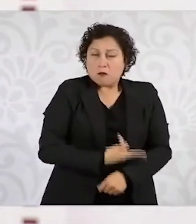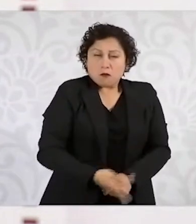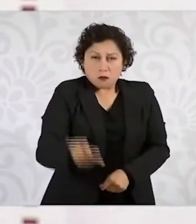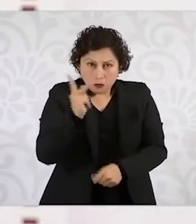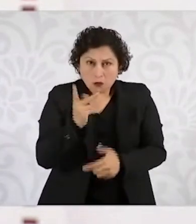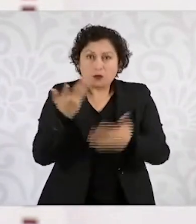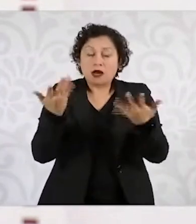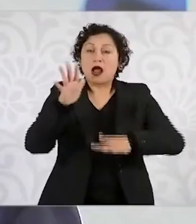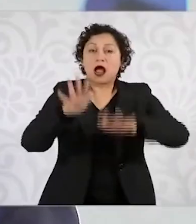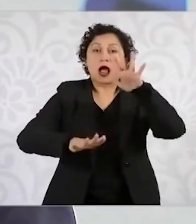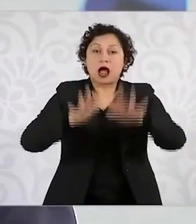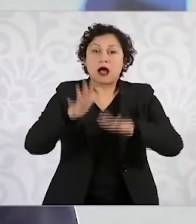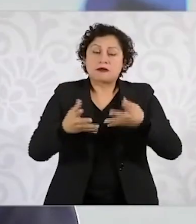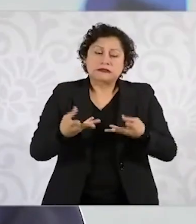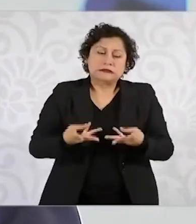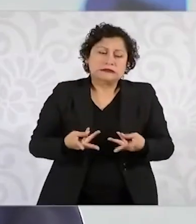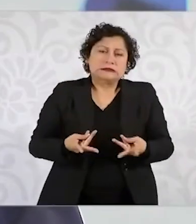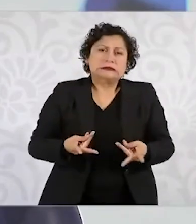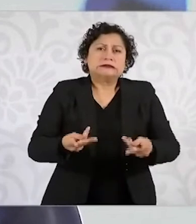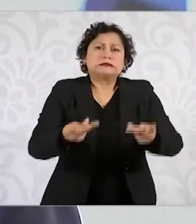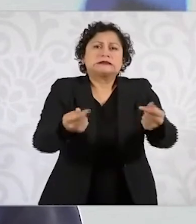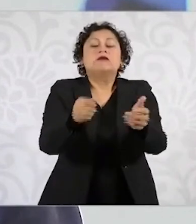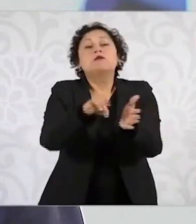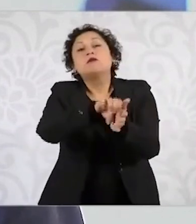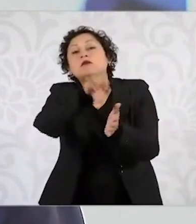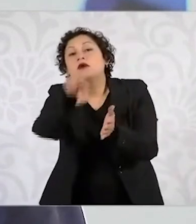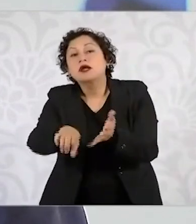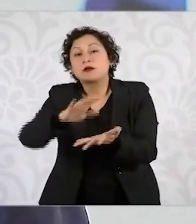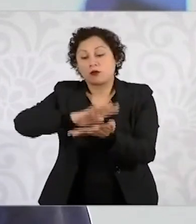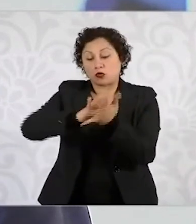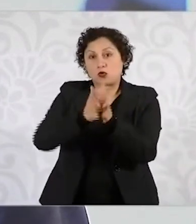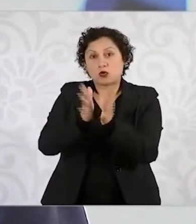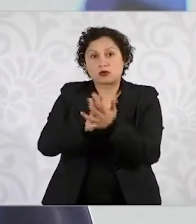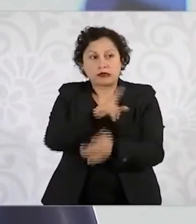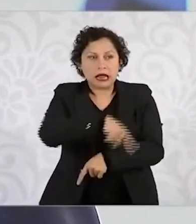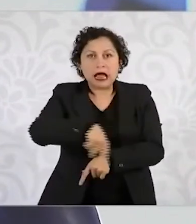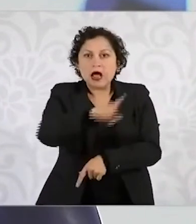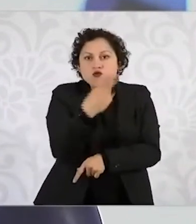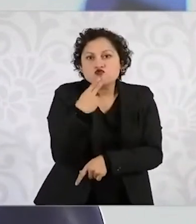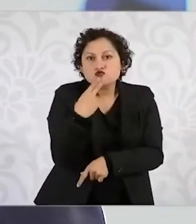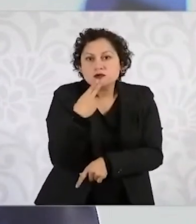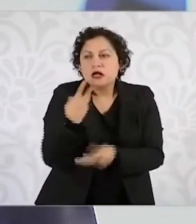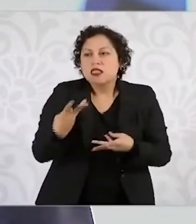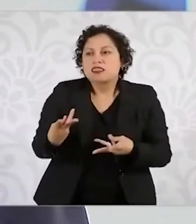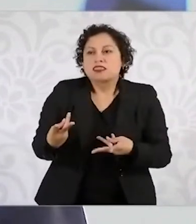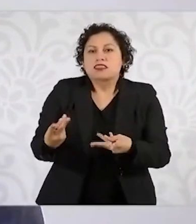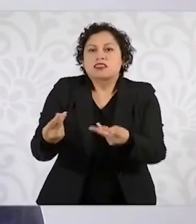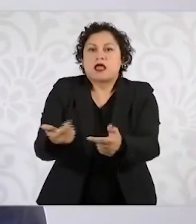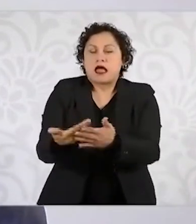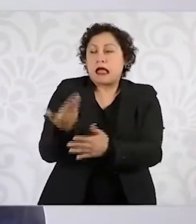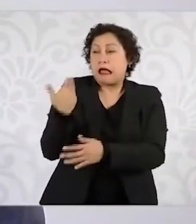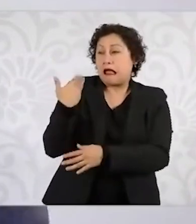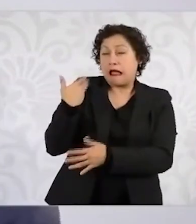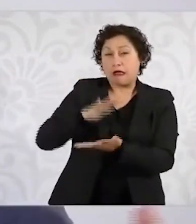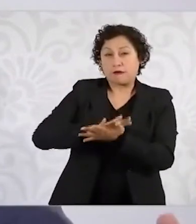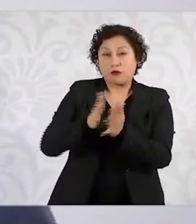todo su ingreso en comprar tortilla, que es muy importante en su alimentación. Y los precios aumentaron y no han bajado.